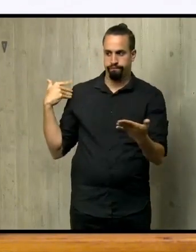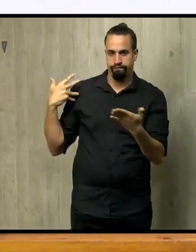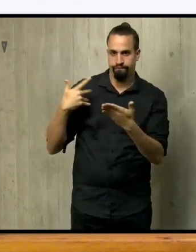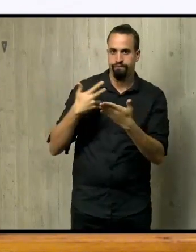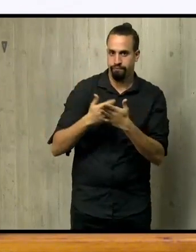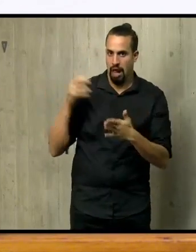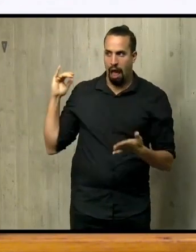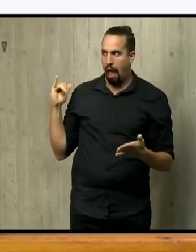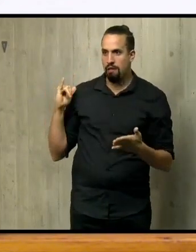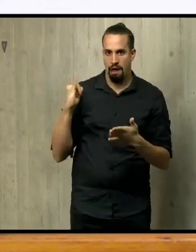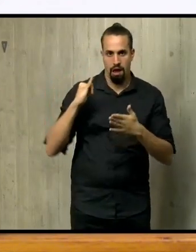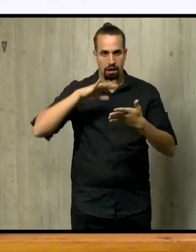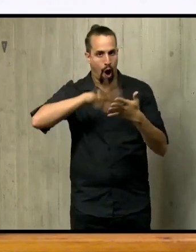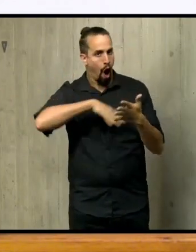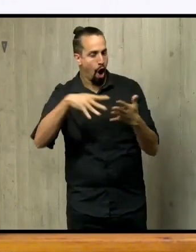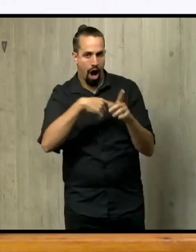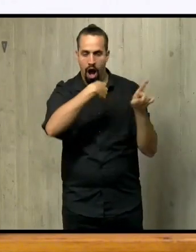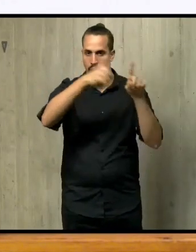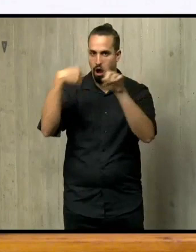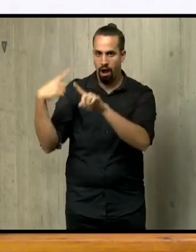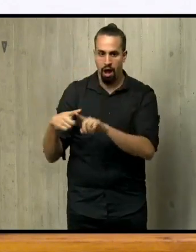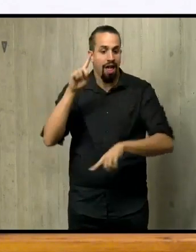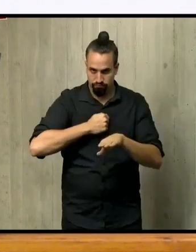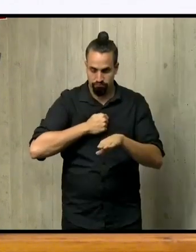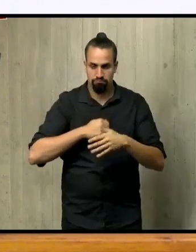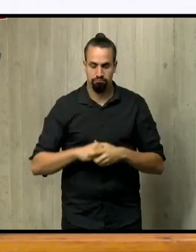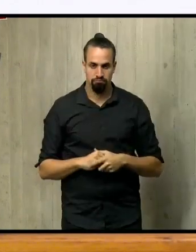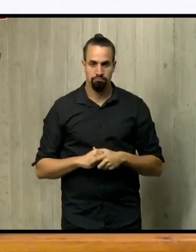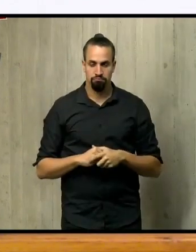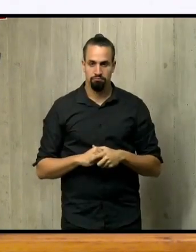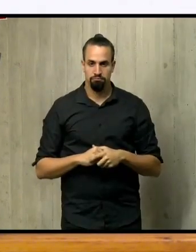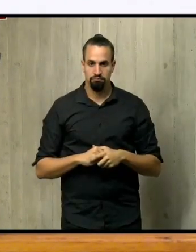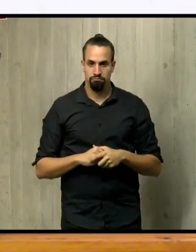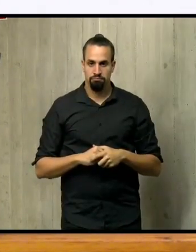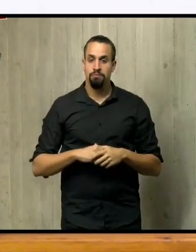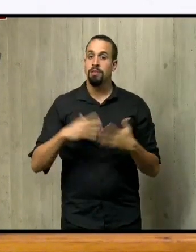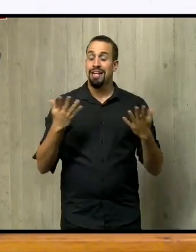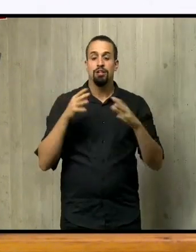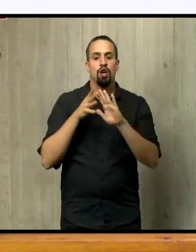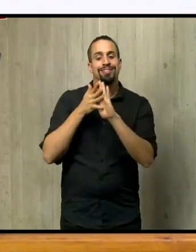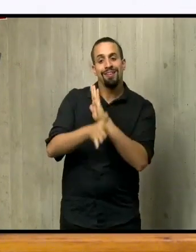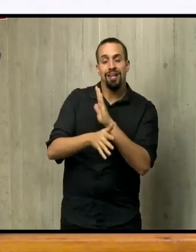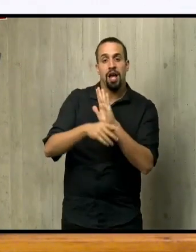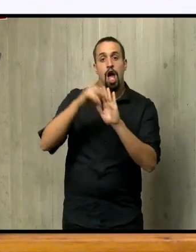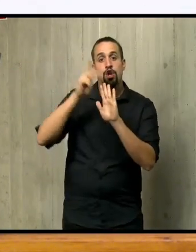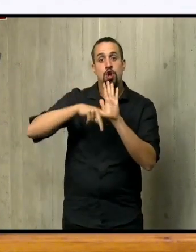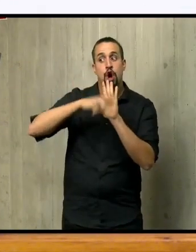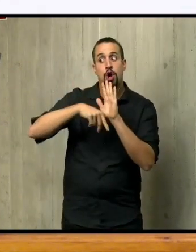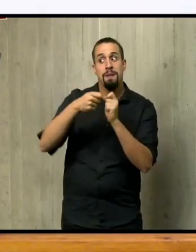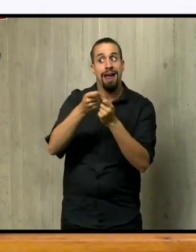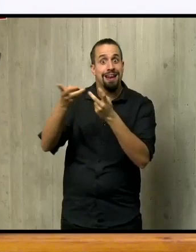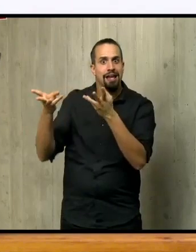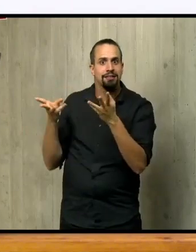con distintos horarios según la situación de las islas. Eso no significa que el resto de las normas de